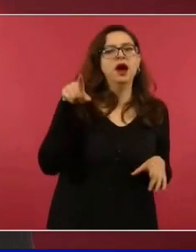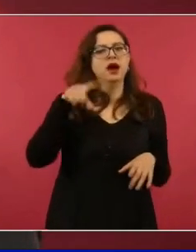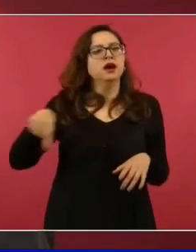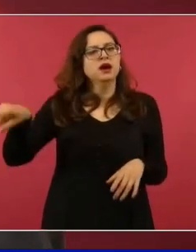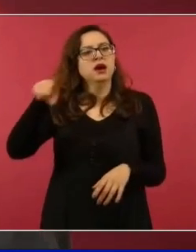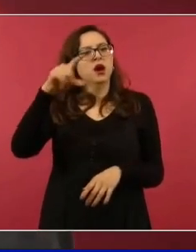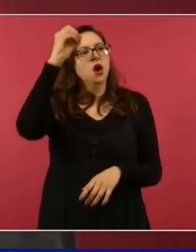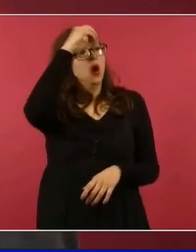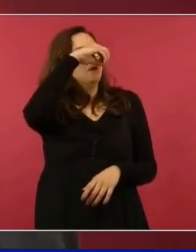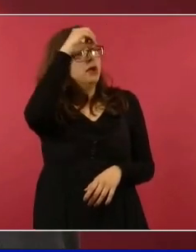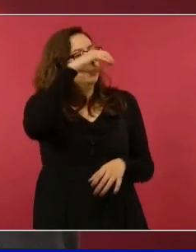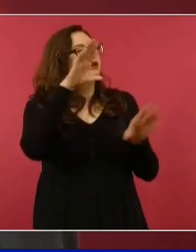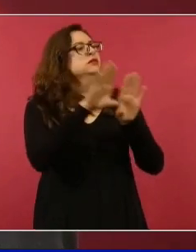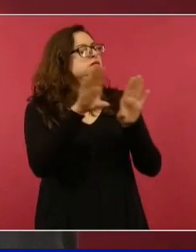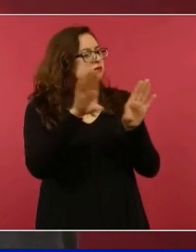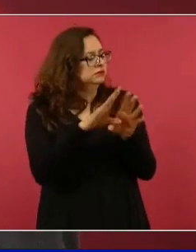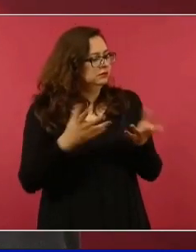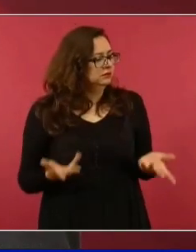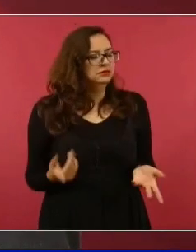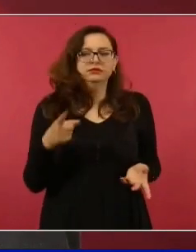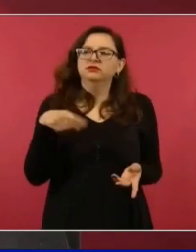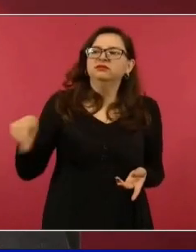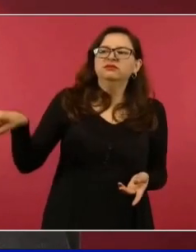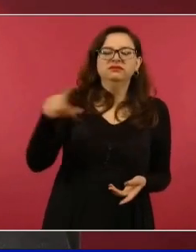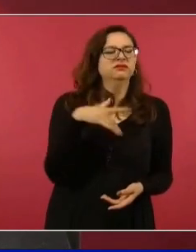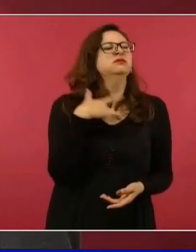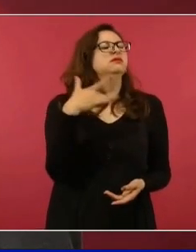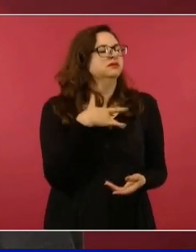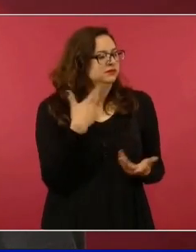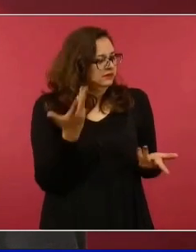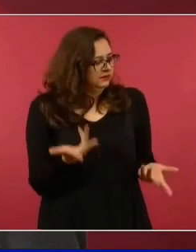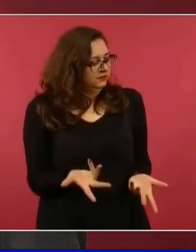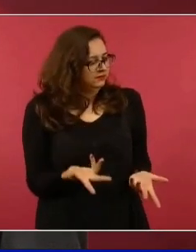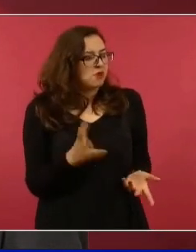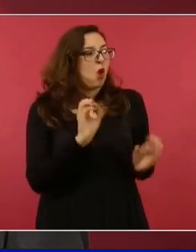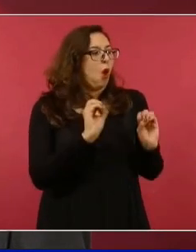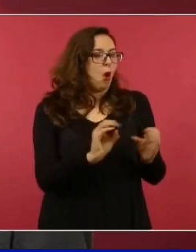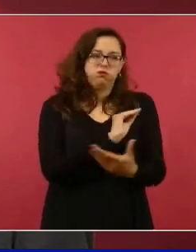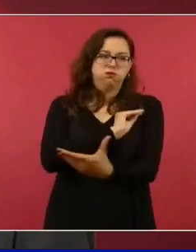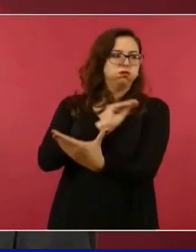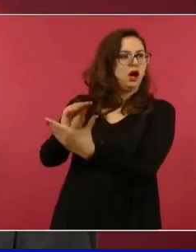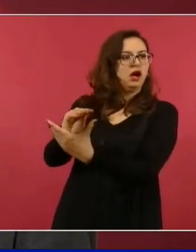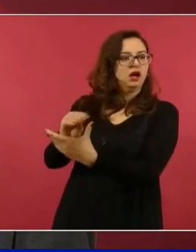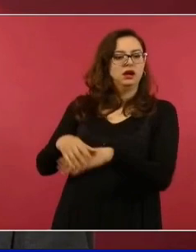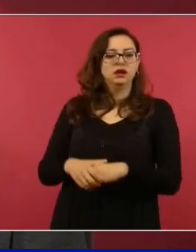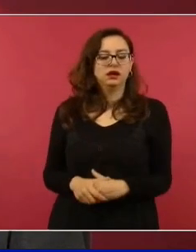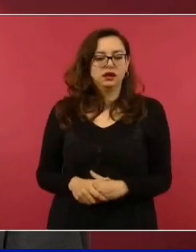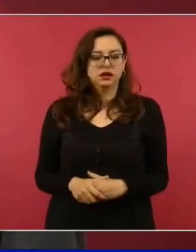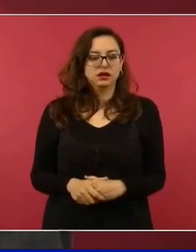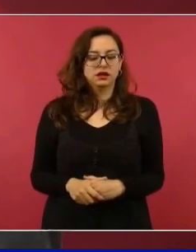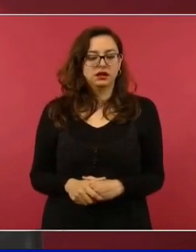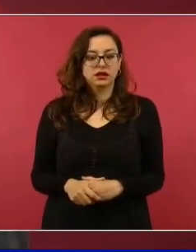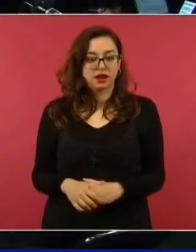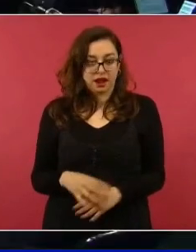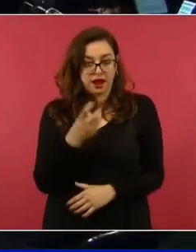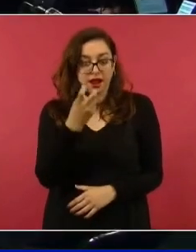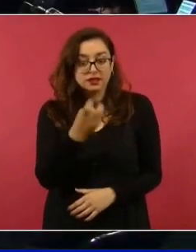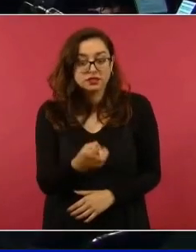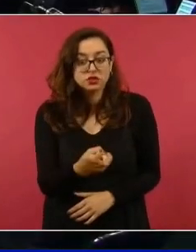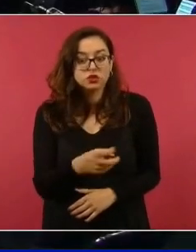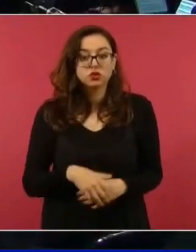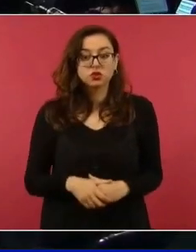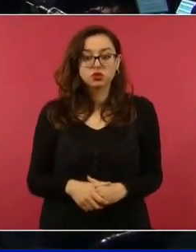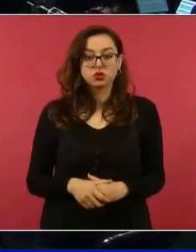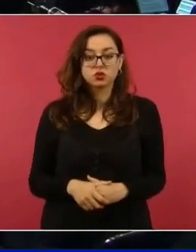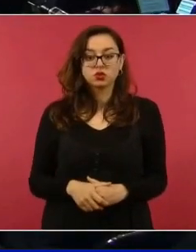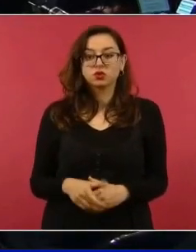no existe, es invitado